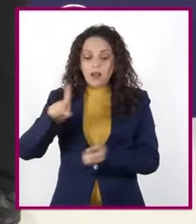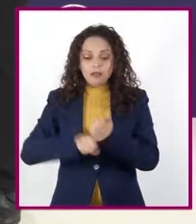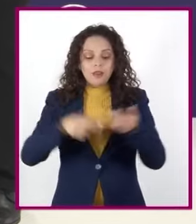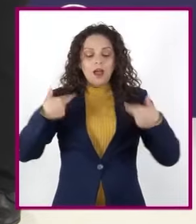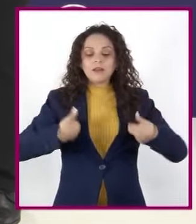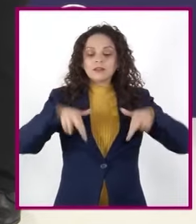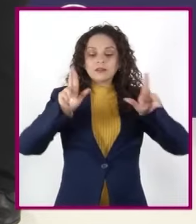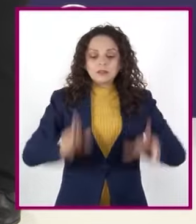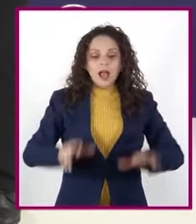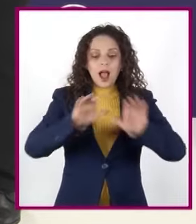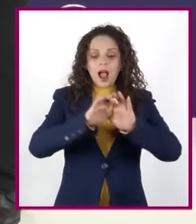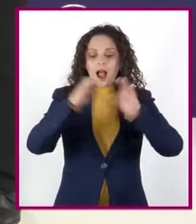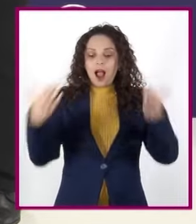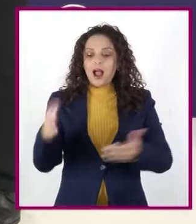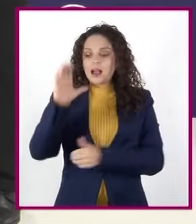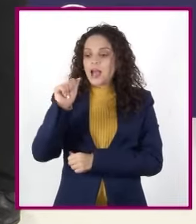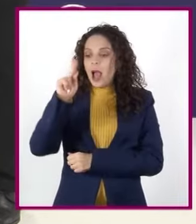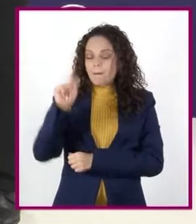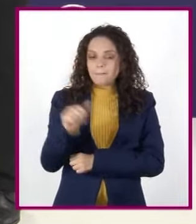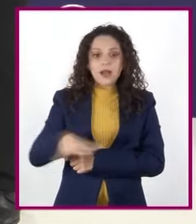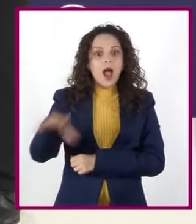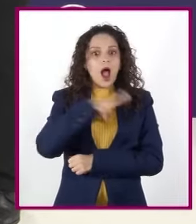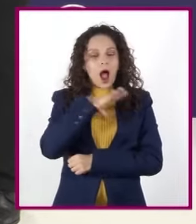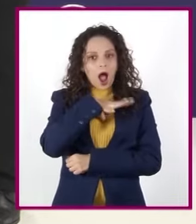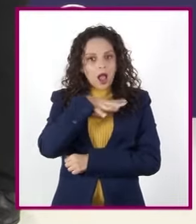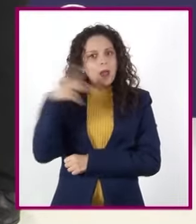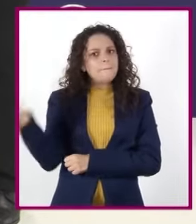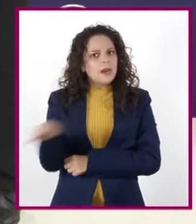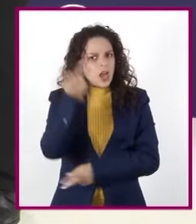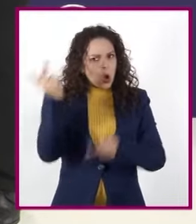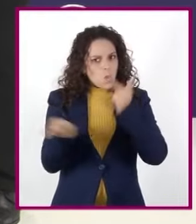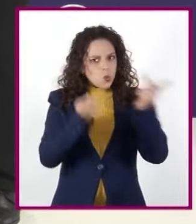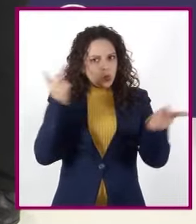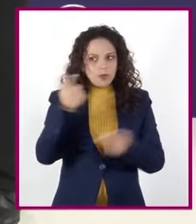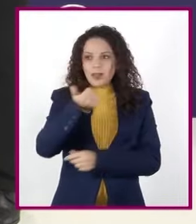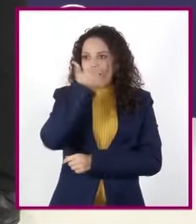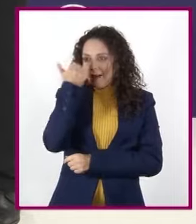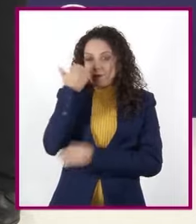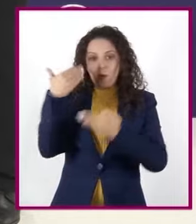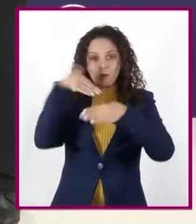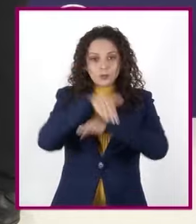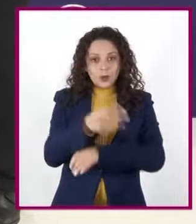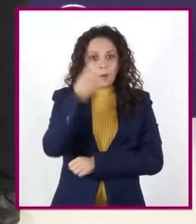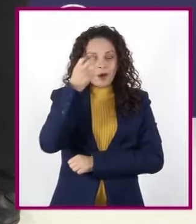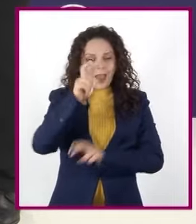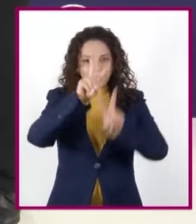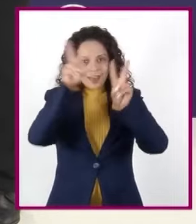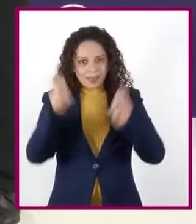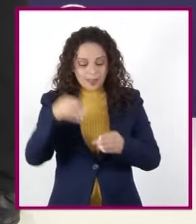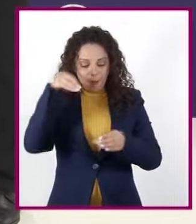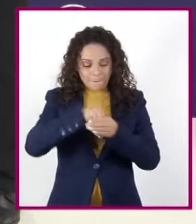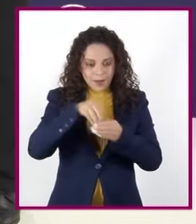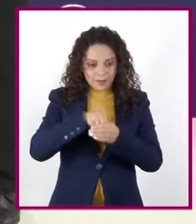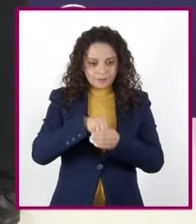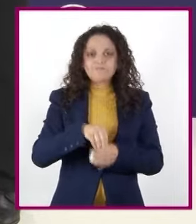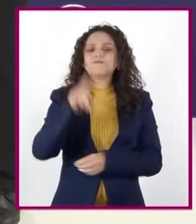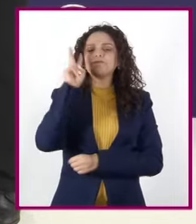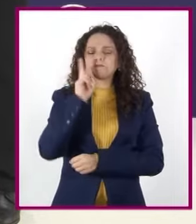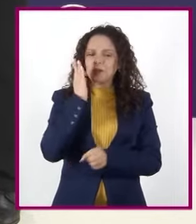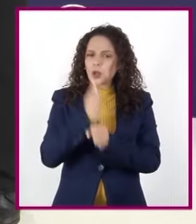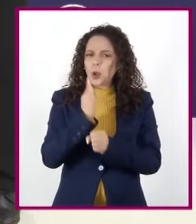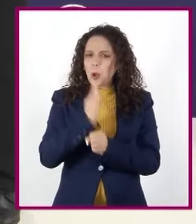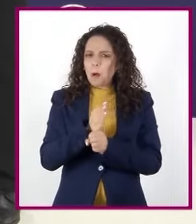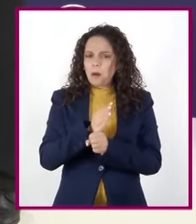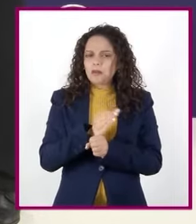y contienen preguntas que han hecho nuestras alumnas y alumnos acerca del tema. Contestemos algunas preguntas al azar.